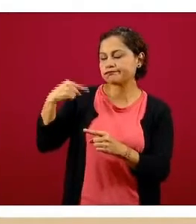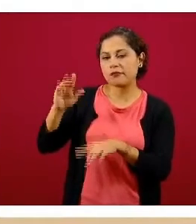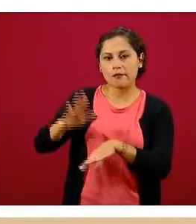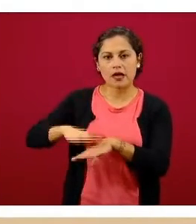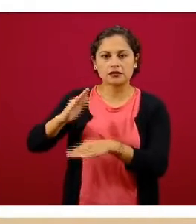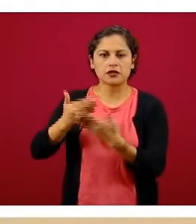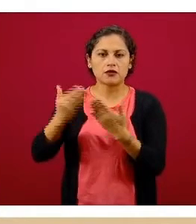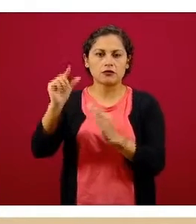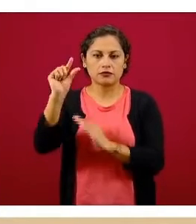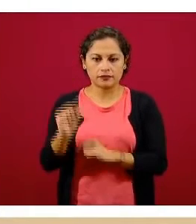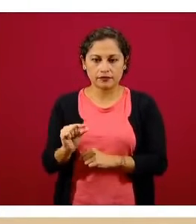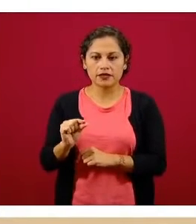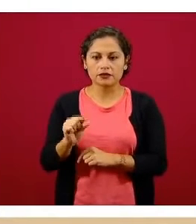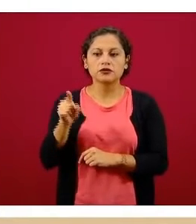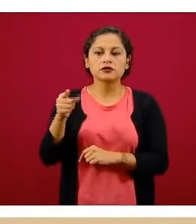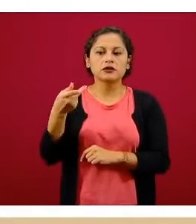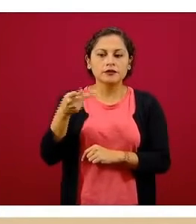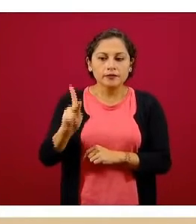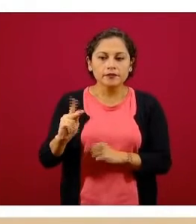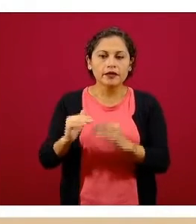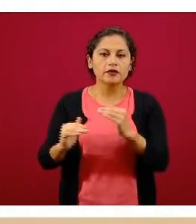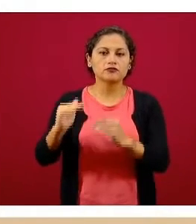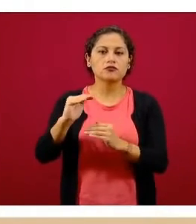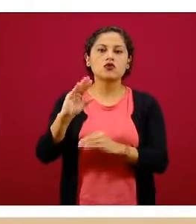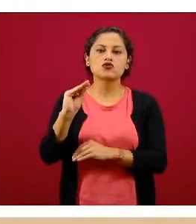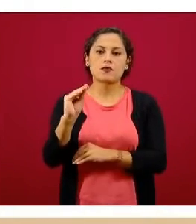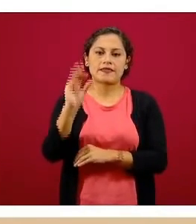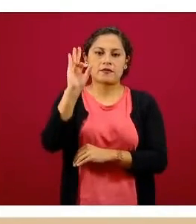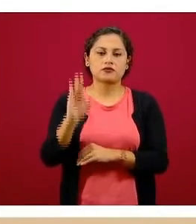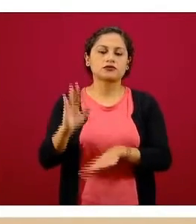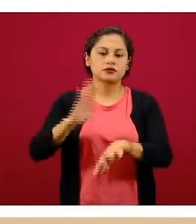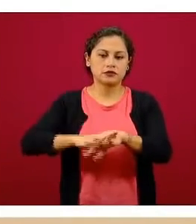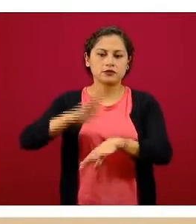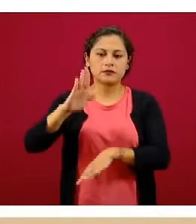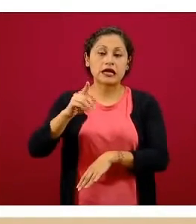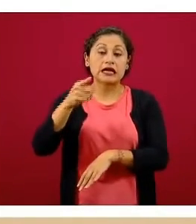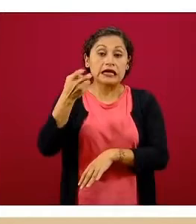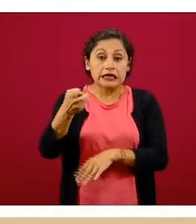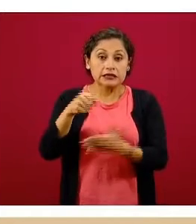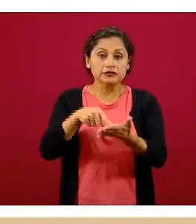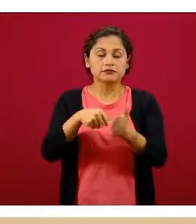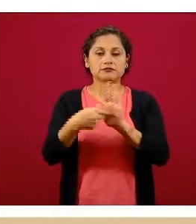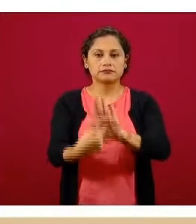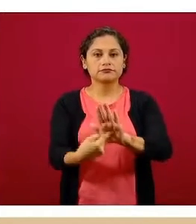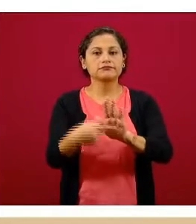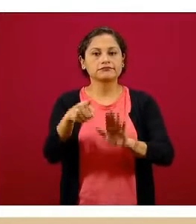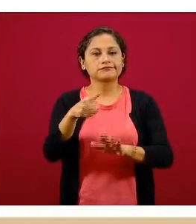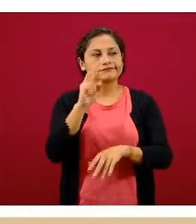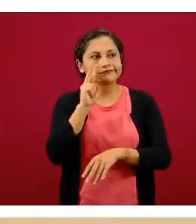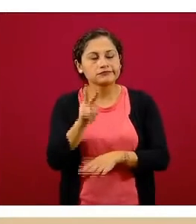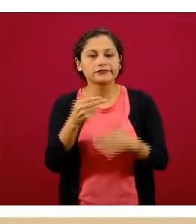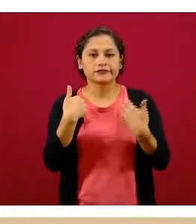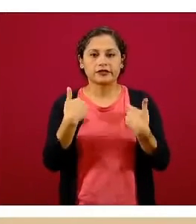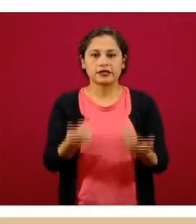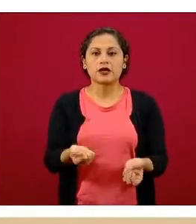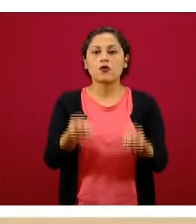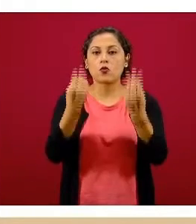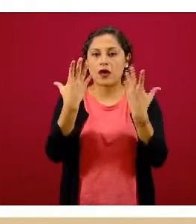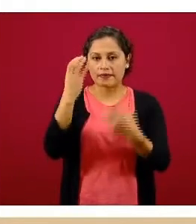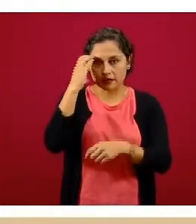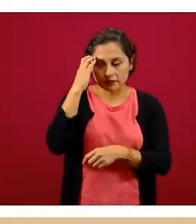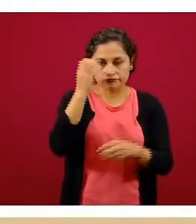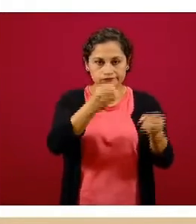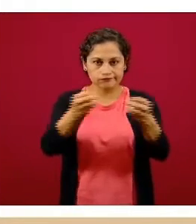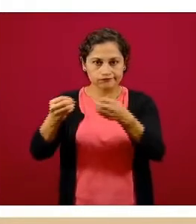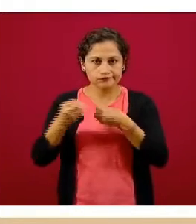pero se mantiene todavía por encima del 90%, lo cual nos da muy buena información para saber cómo está esta disponibilidad, esta ocupación. Y veamos